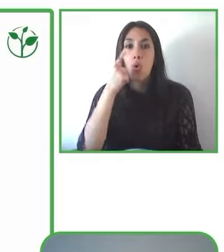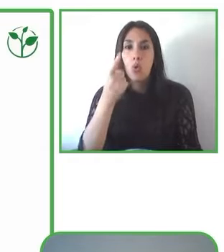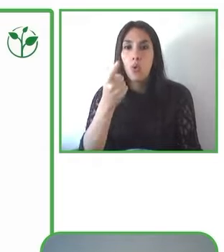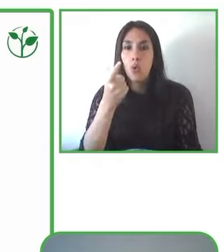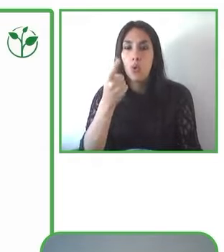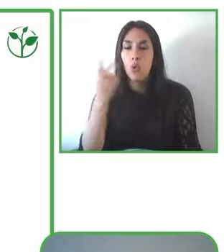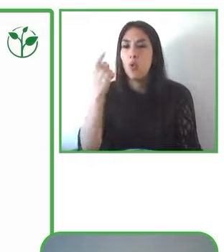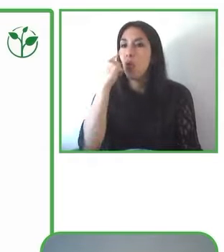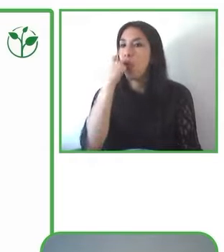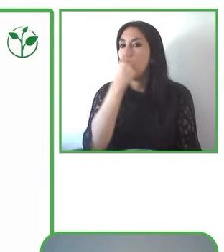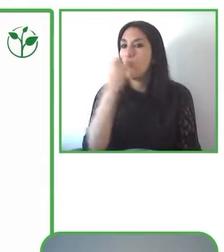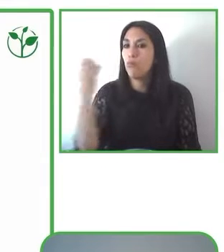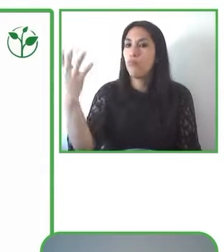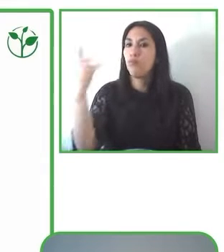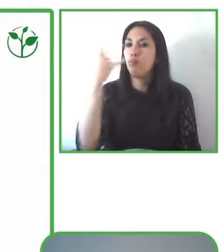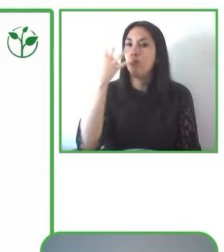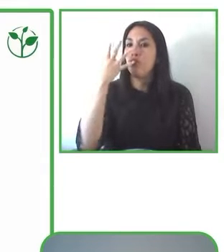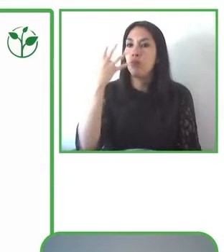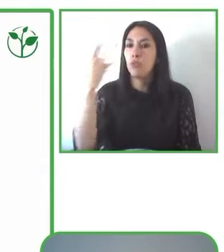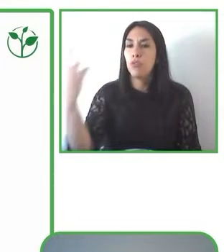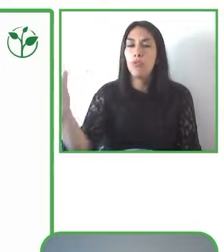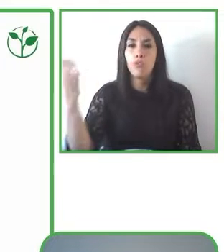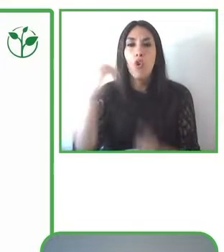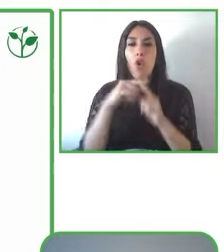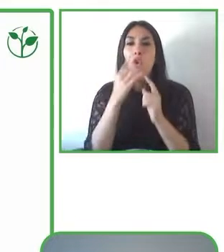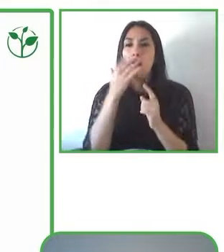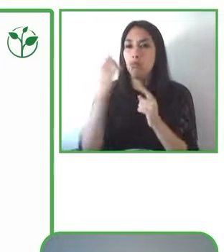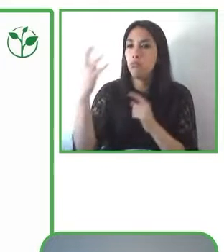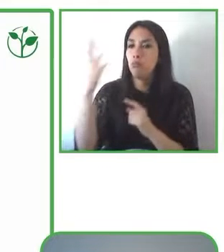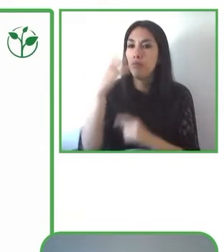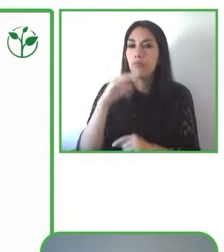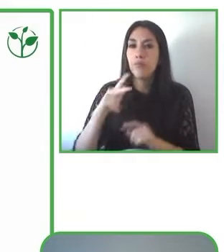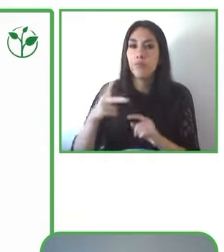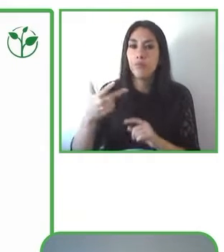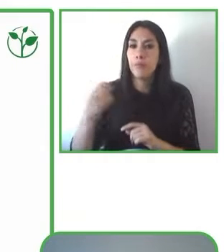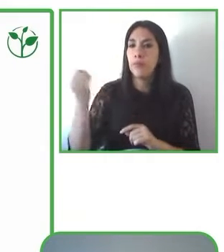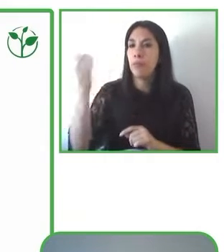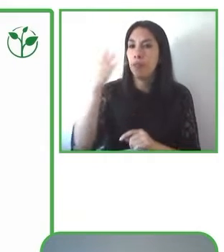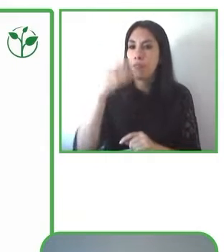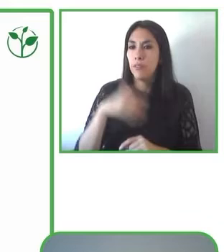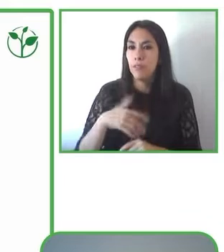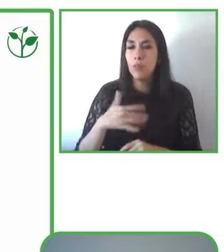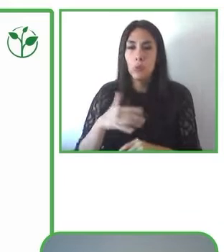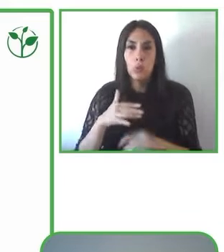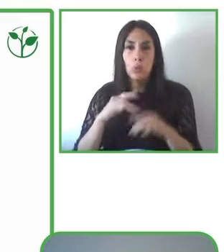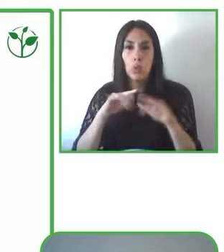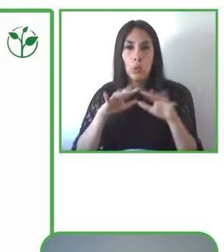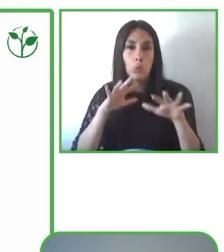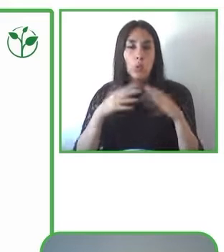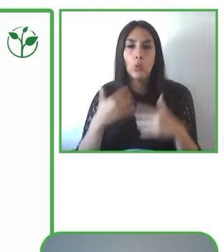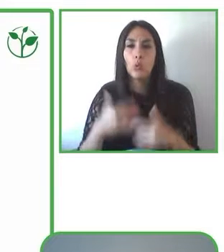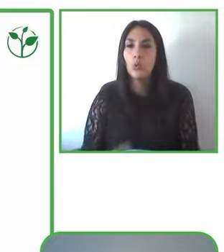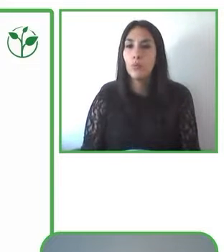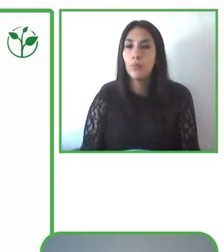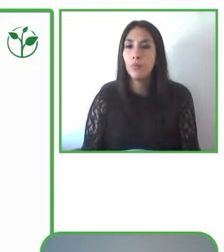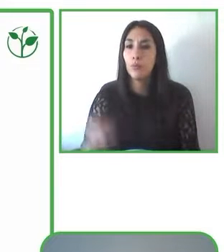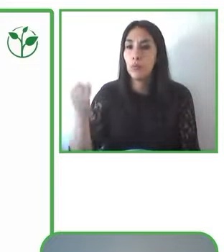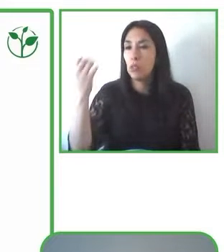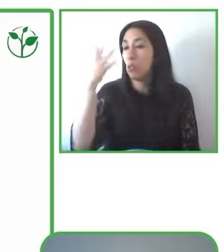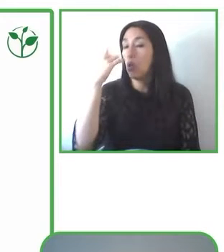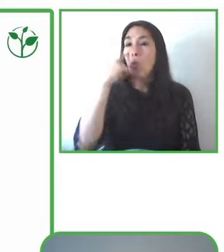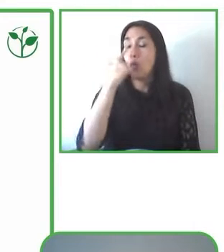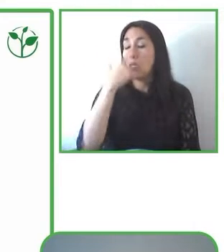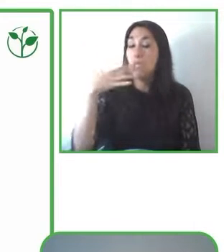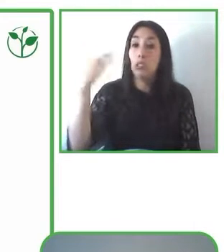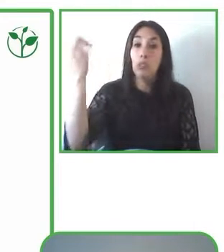la sombra, los encandilamientos, señalética, colores, formas, diseños, el ruido